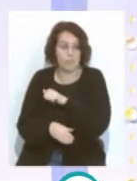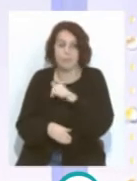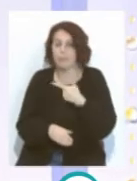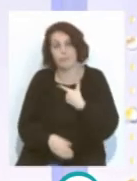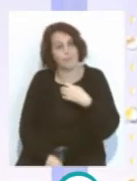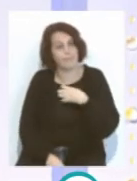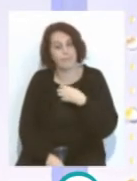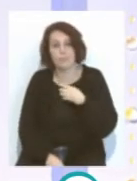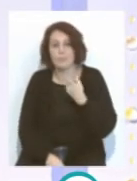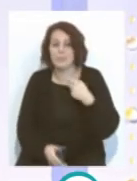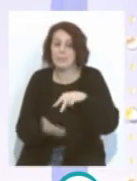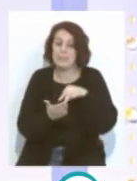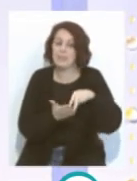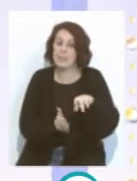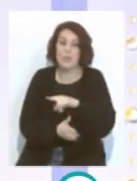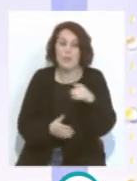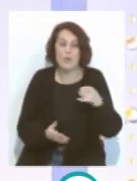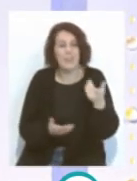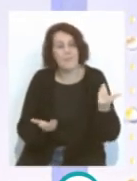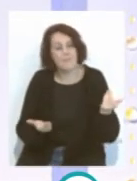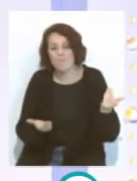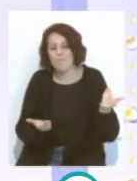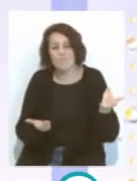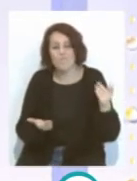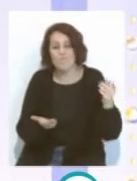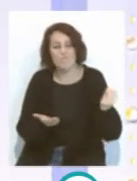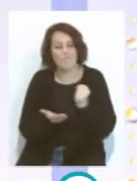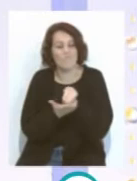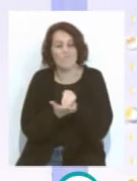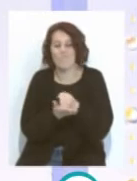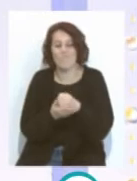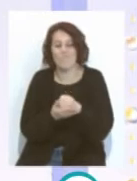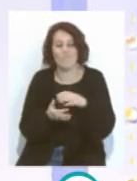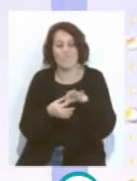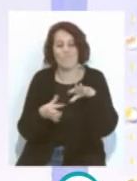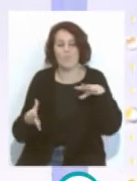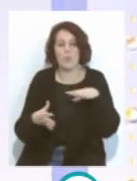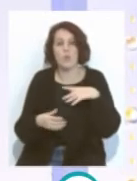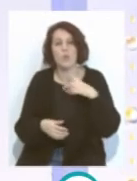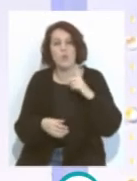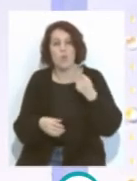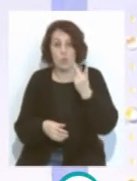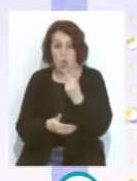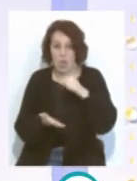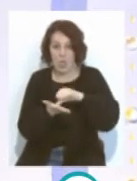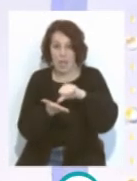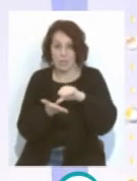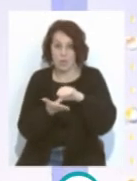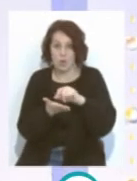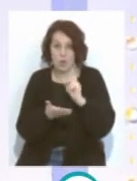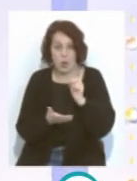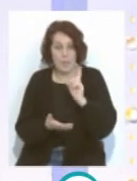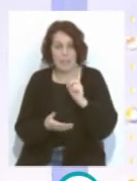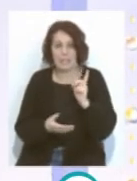y sabemos que en ese doble pivote no lo termina tampoco de ver, jugando solo con dos en el medio, Álex no ha